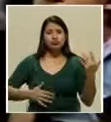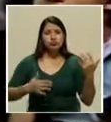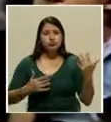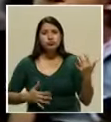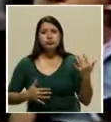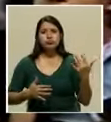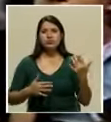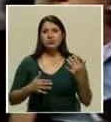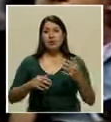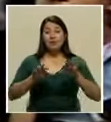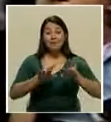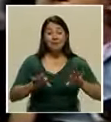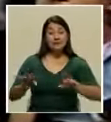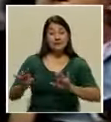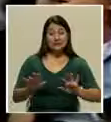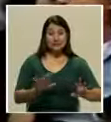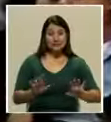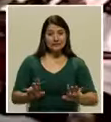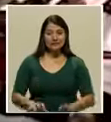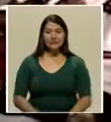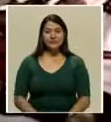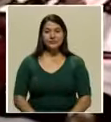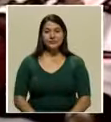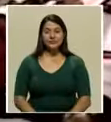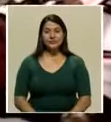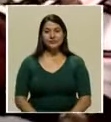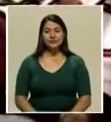pianistas, cantantes.